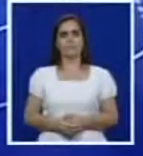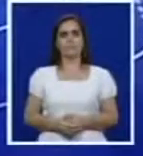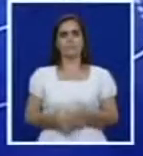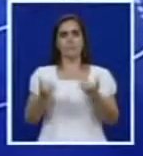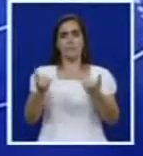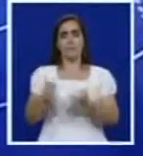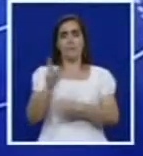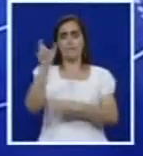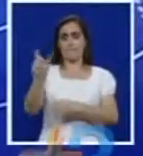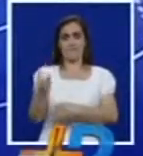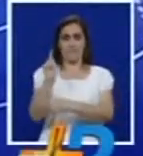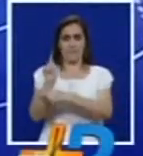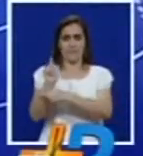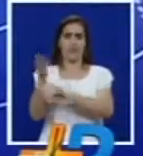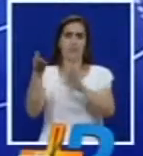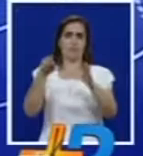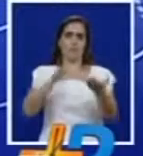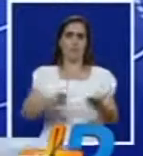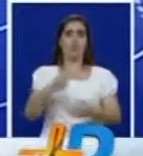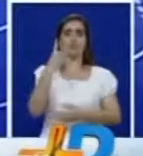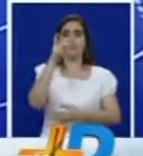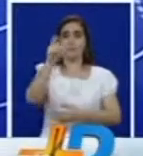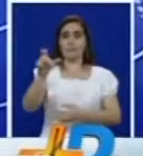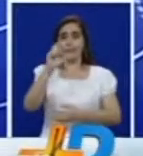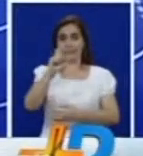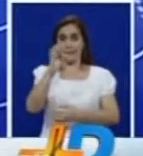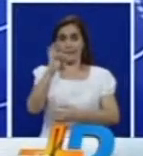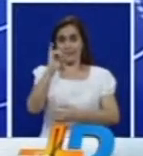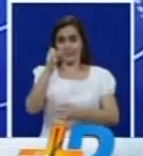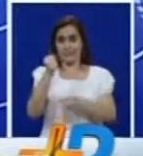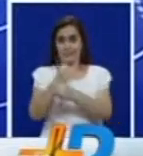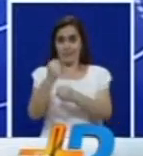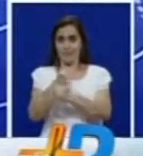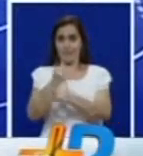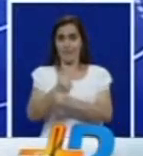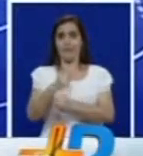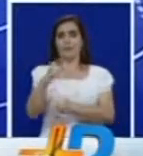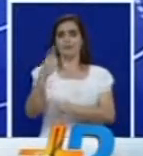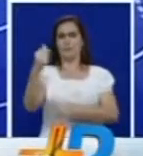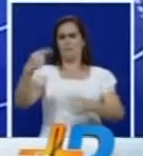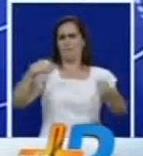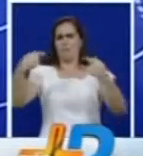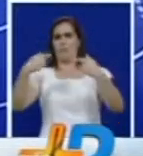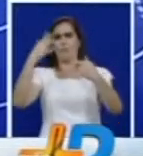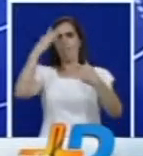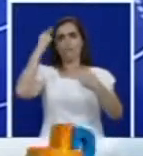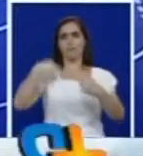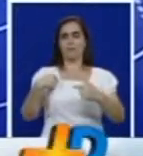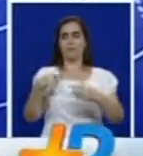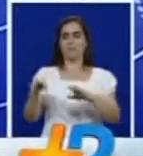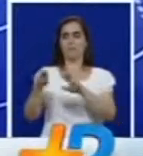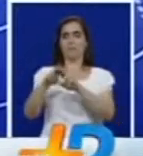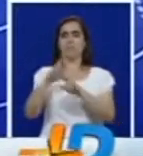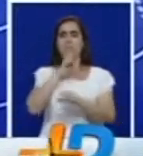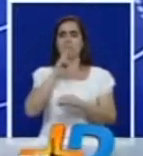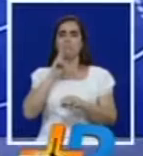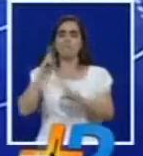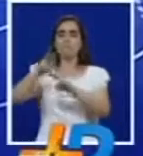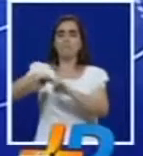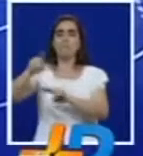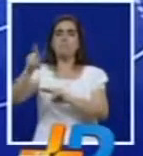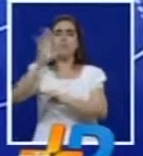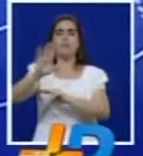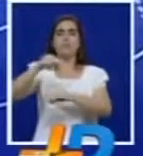Un fiscal murió y dos agentes del CTI resultaron heridos en un atentado registrado a la salida de un establecimiento público en el municipio de San Maní de